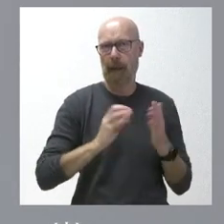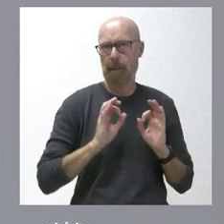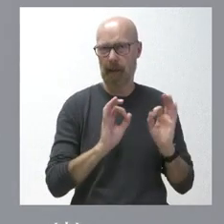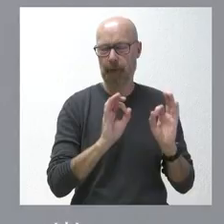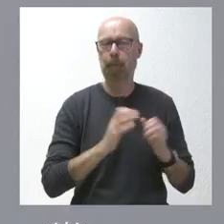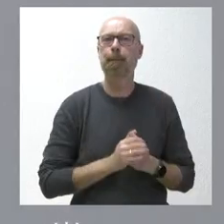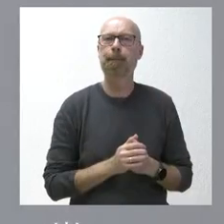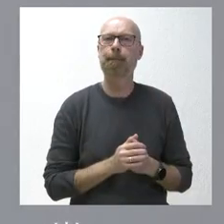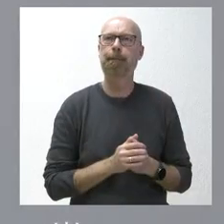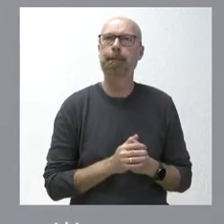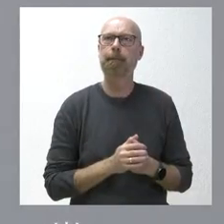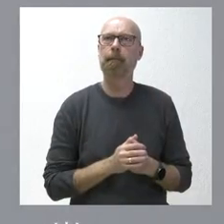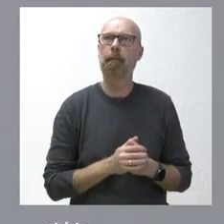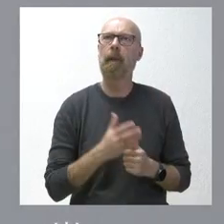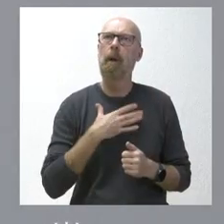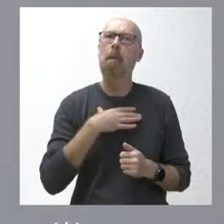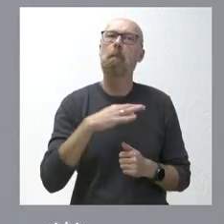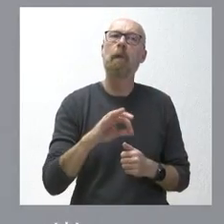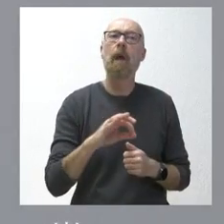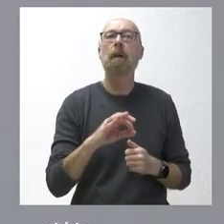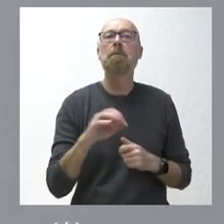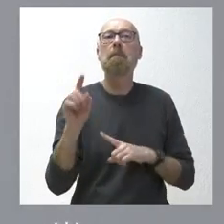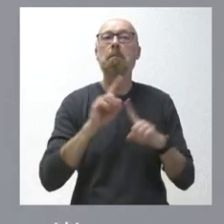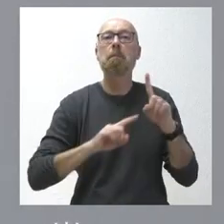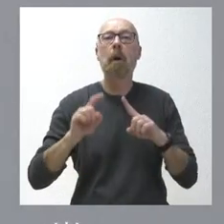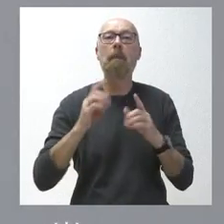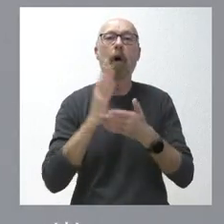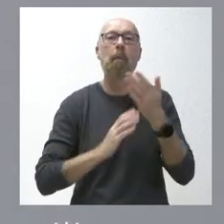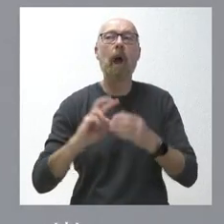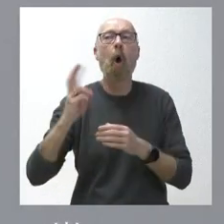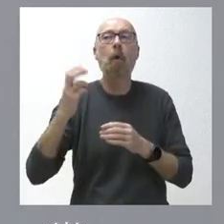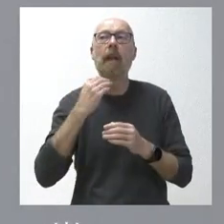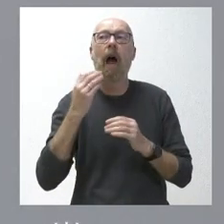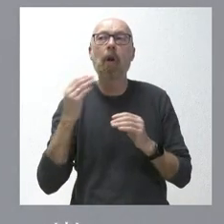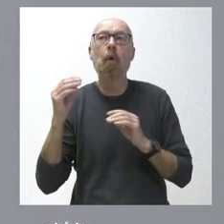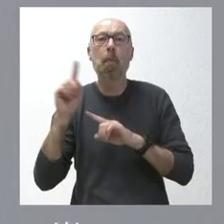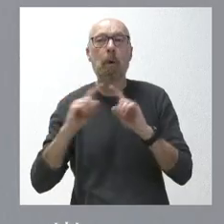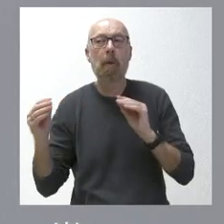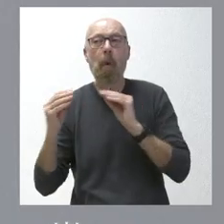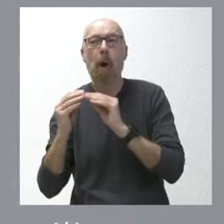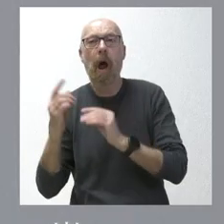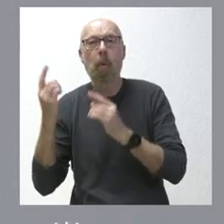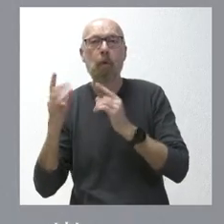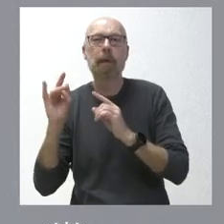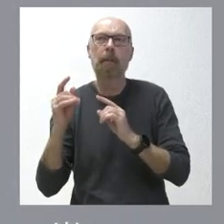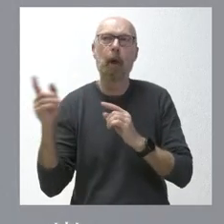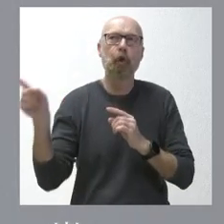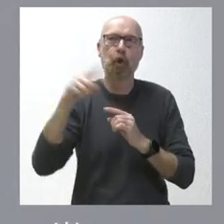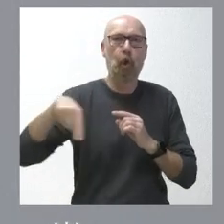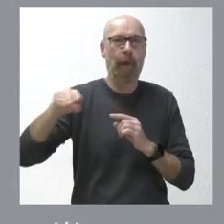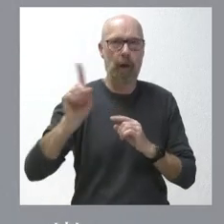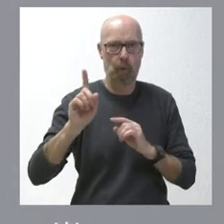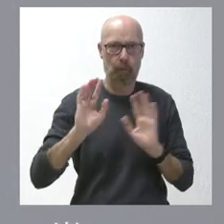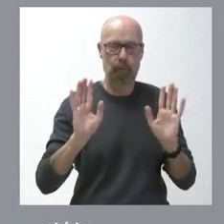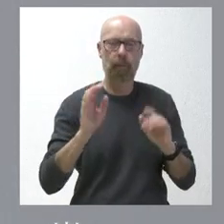que podamos compartir ese problema con algunas comunidades autónomas, pero quizá no con todas. El presidente, saben ustedes que ha hecho una ronda